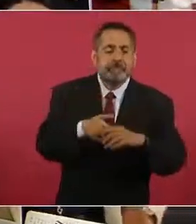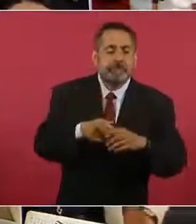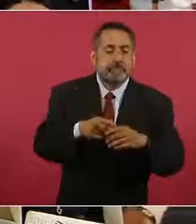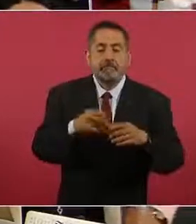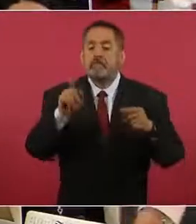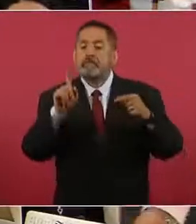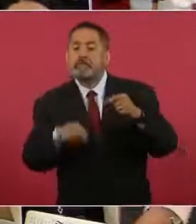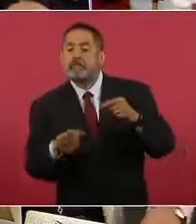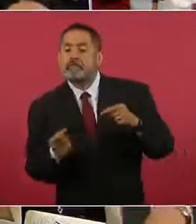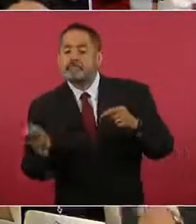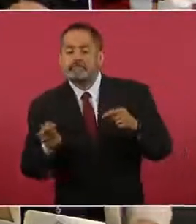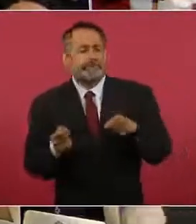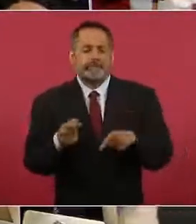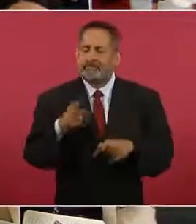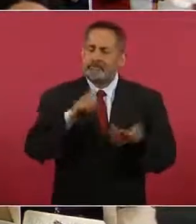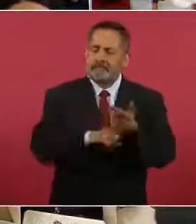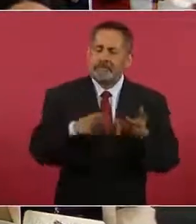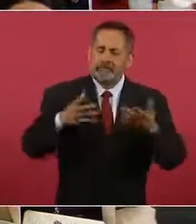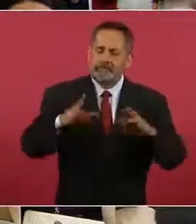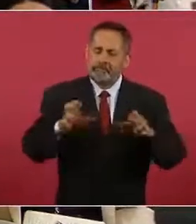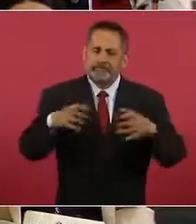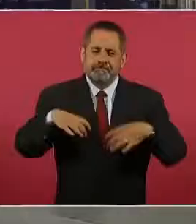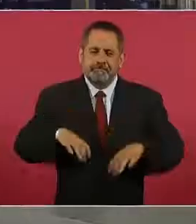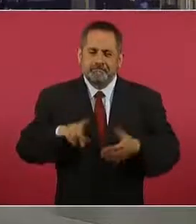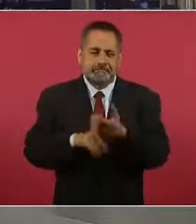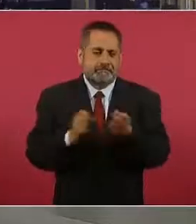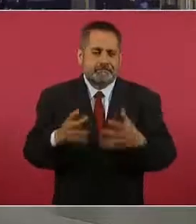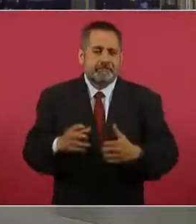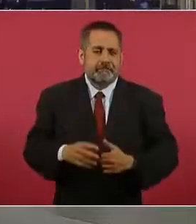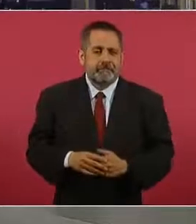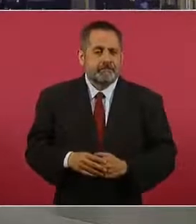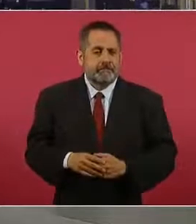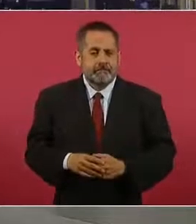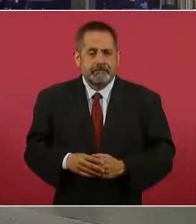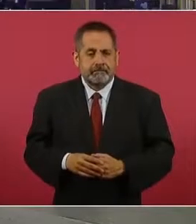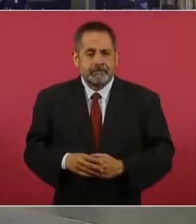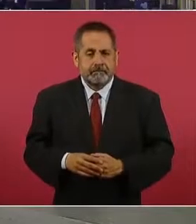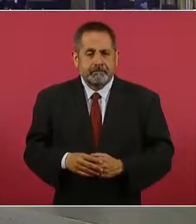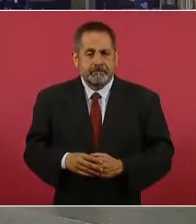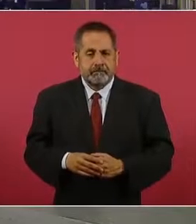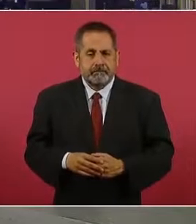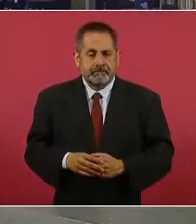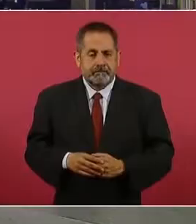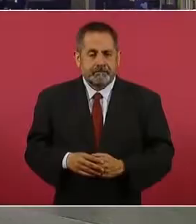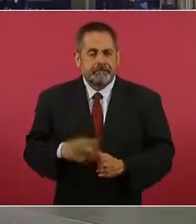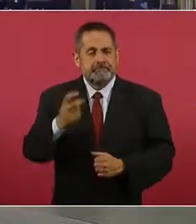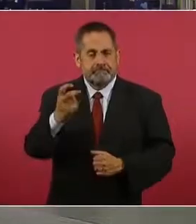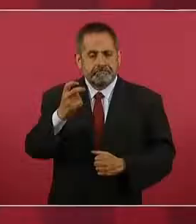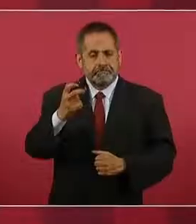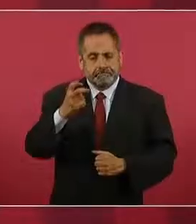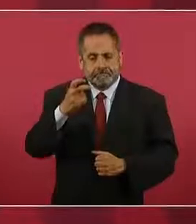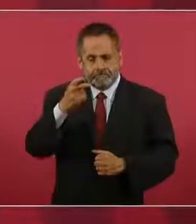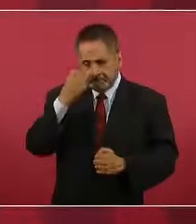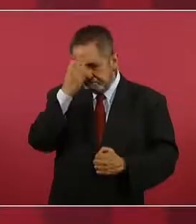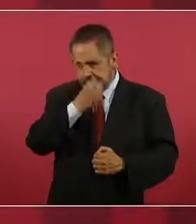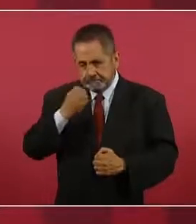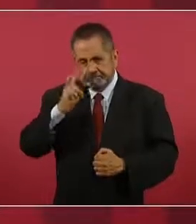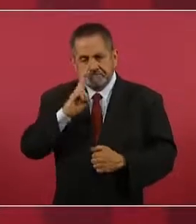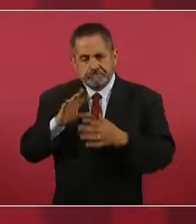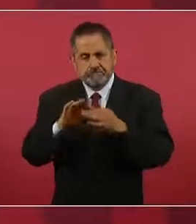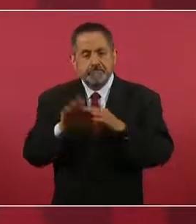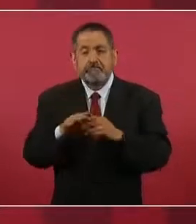justificaban los grandes robos en Pemex, por ejemplo. Sí, eso es lo que vamos a revisar en este caso.